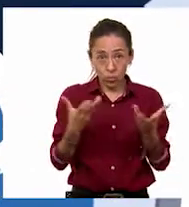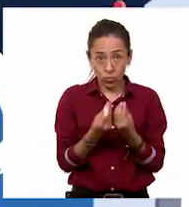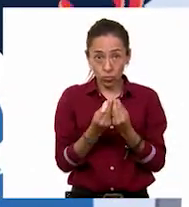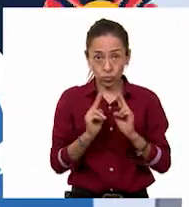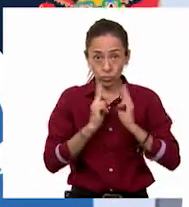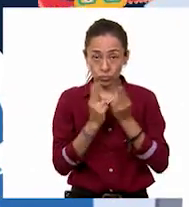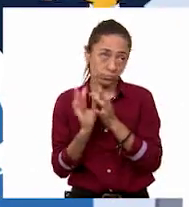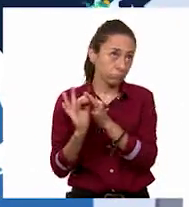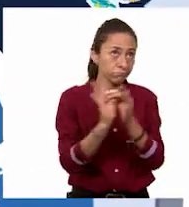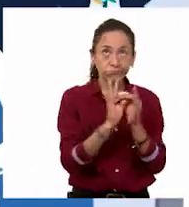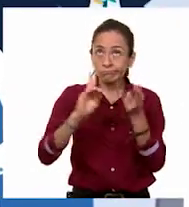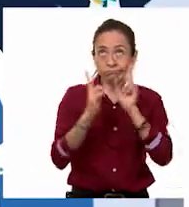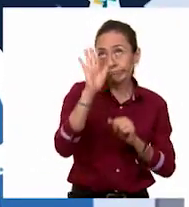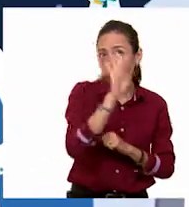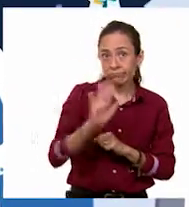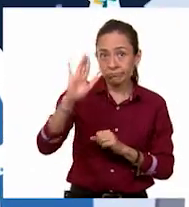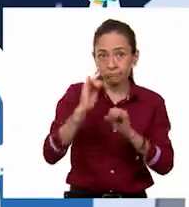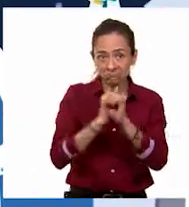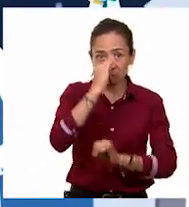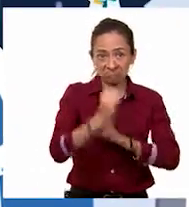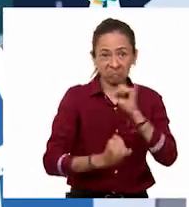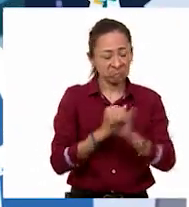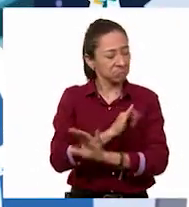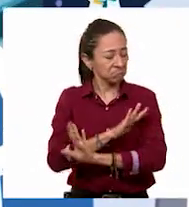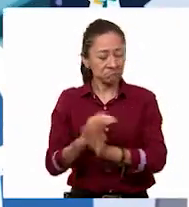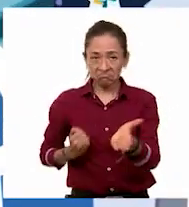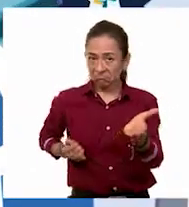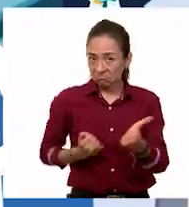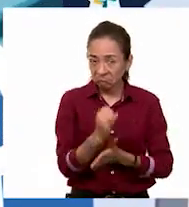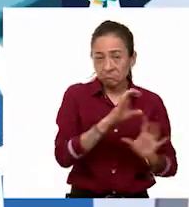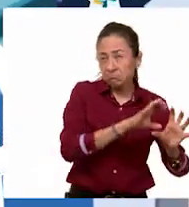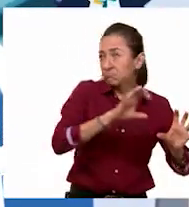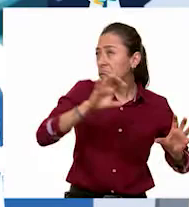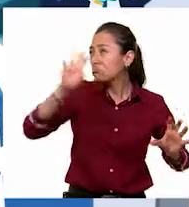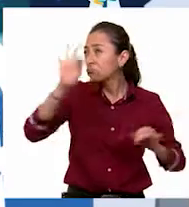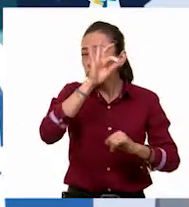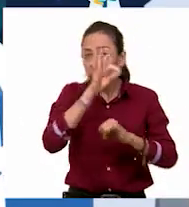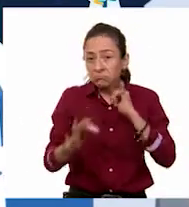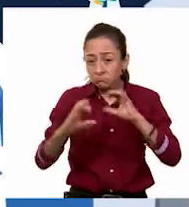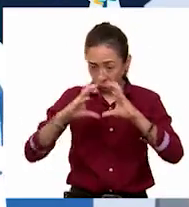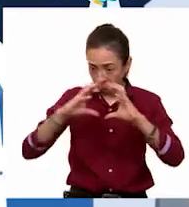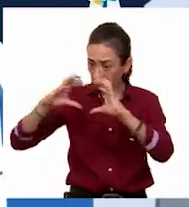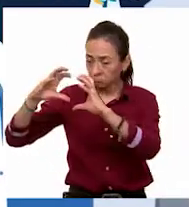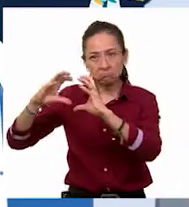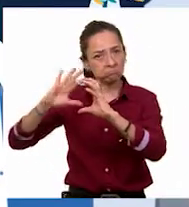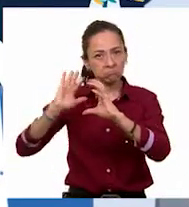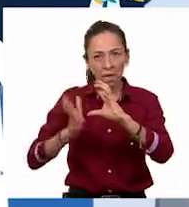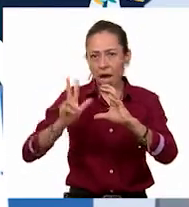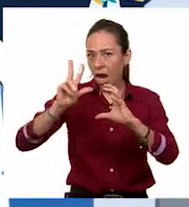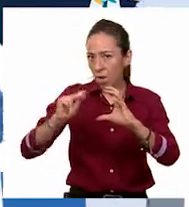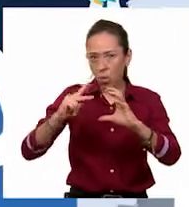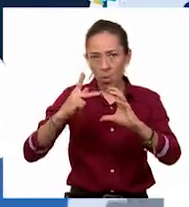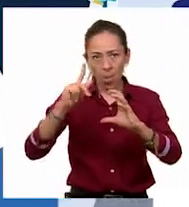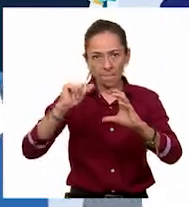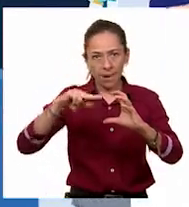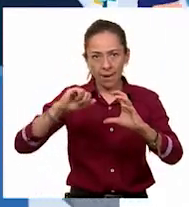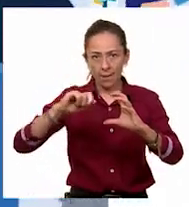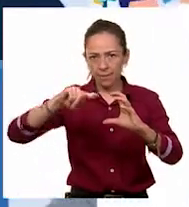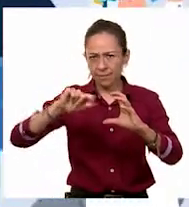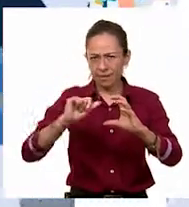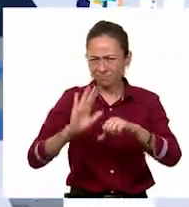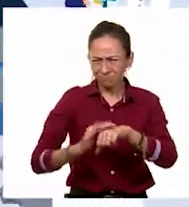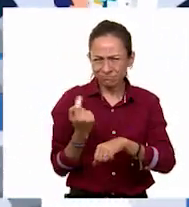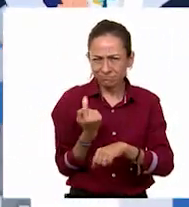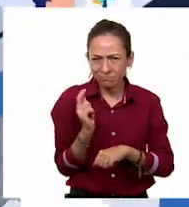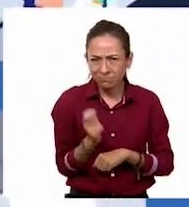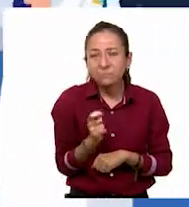Internacional definió oficialmente que Plutón dejaría de ser considerado como planeta, debido a que no reunía las características